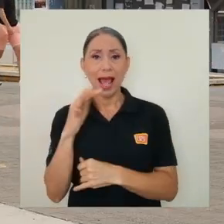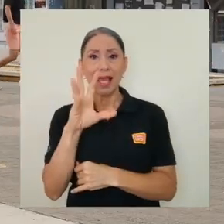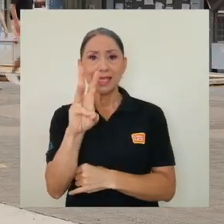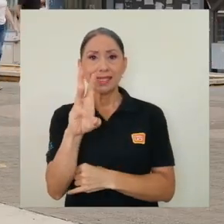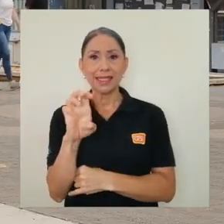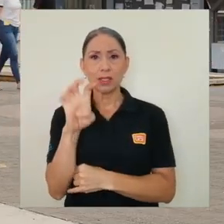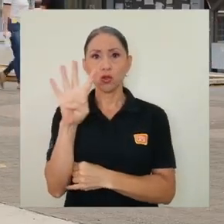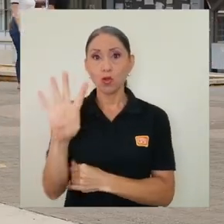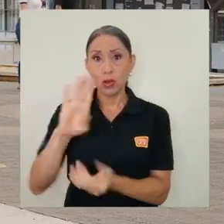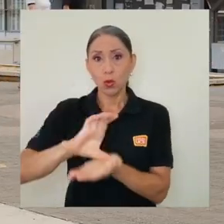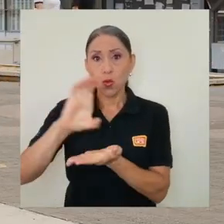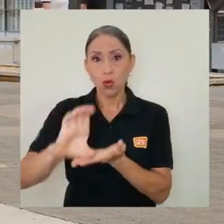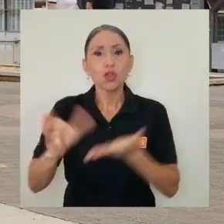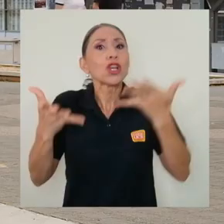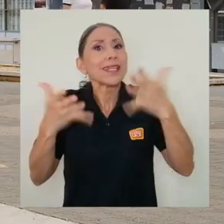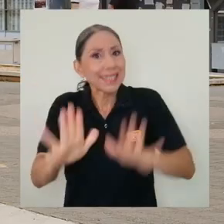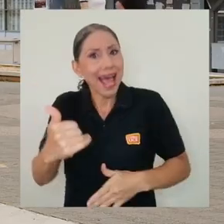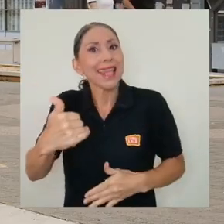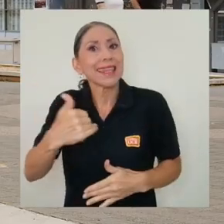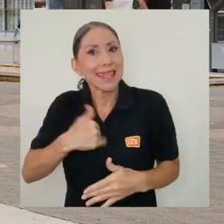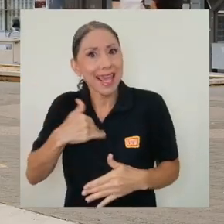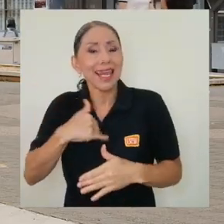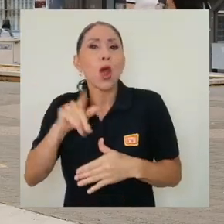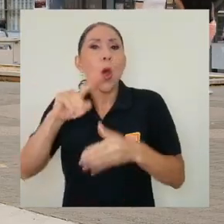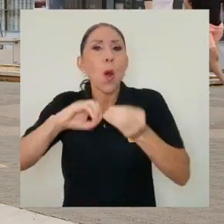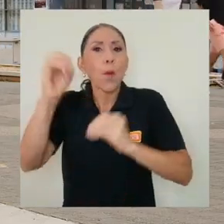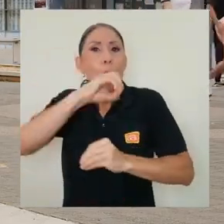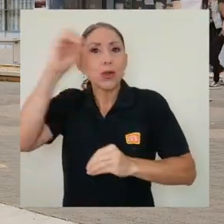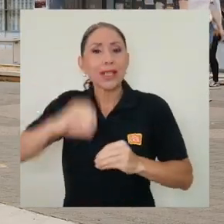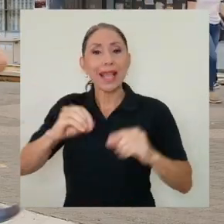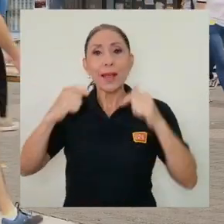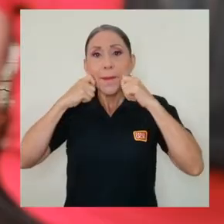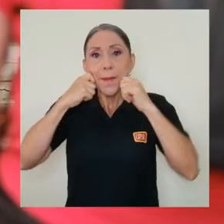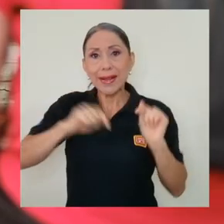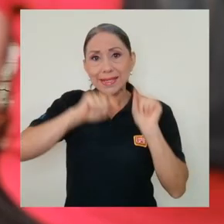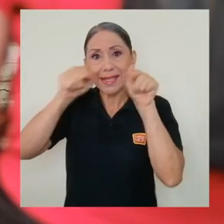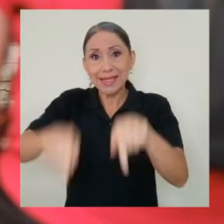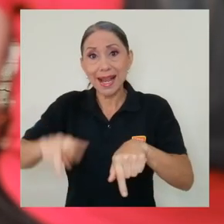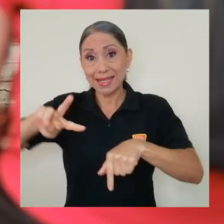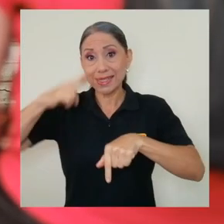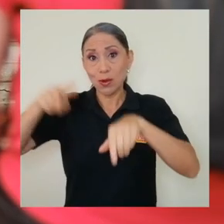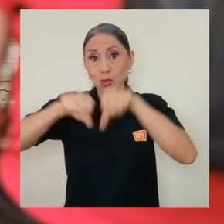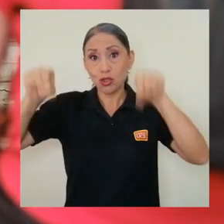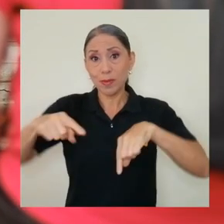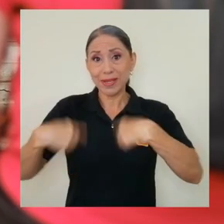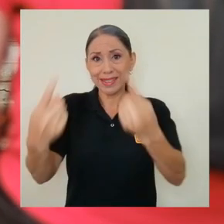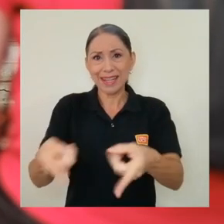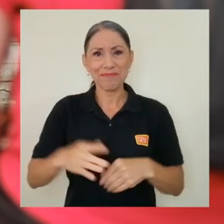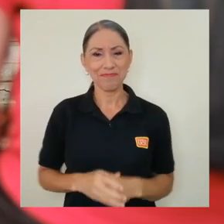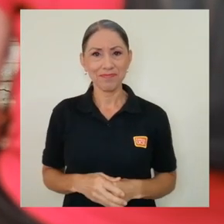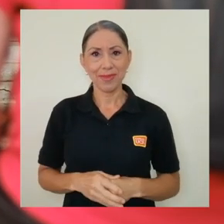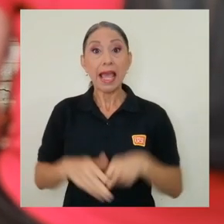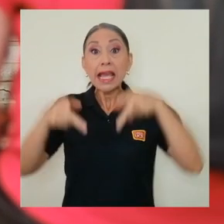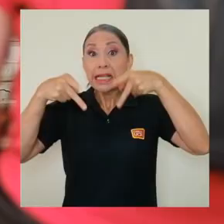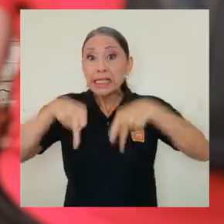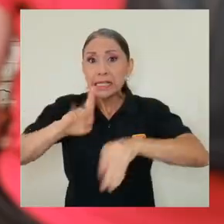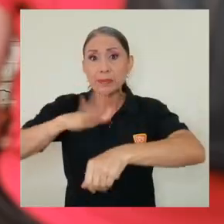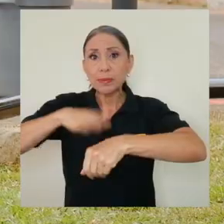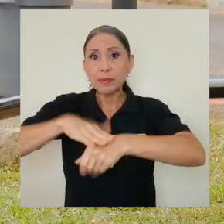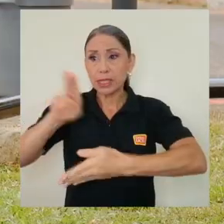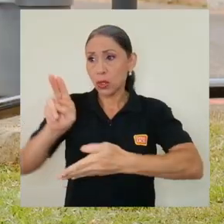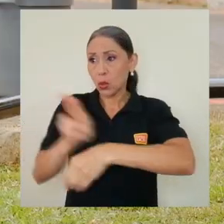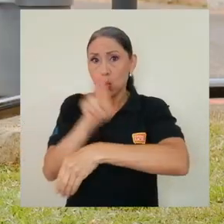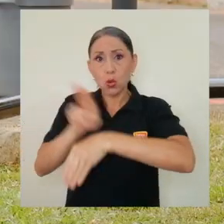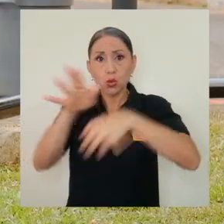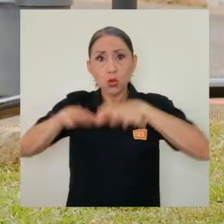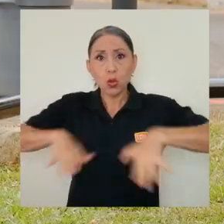604 cursos ya cuentan con un componente presencial para este segundo semestre. Se permite el uso de las instalaciones